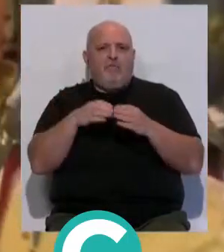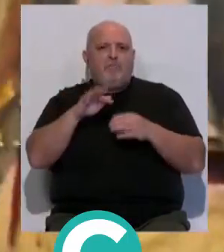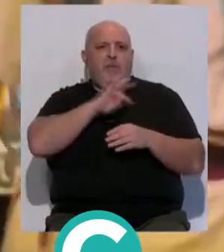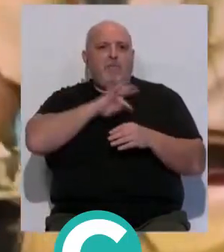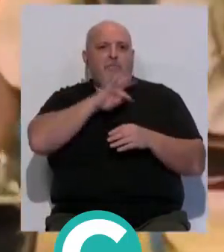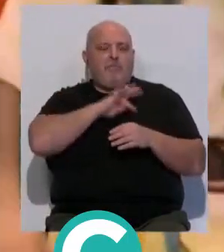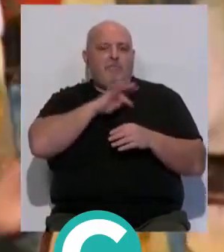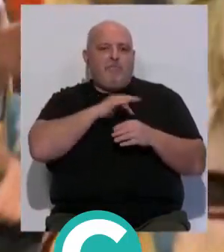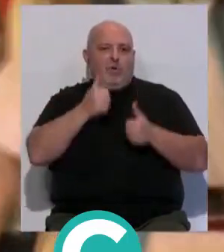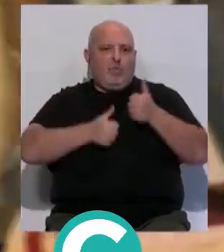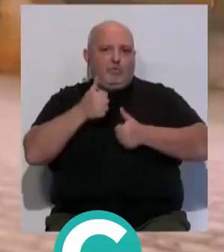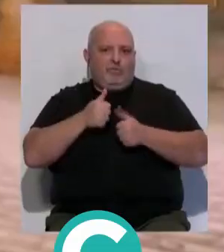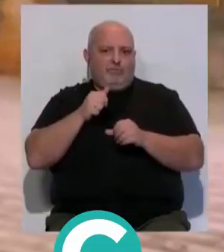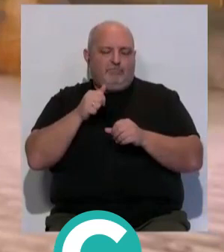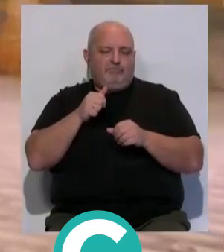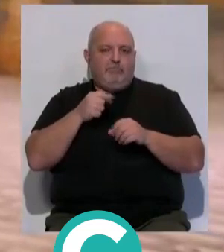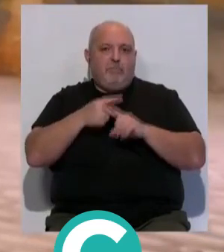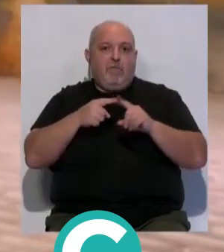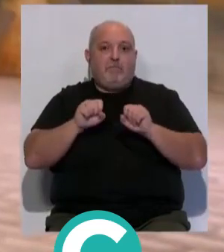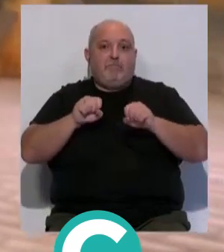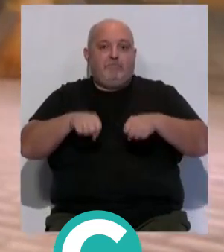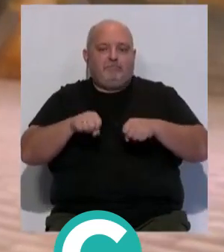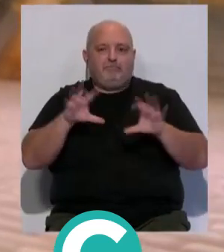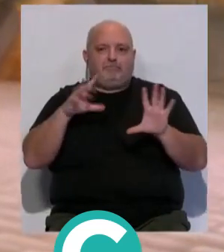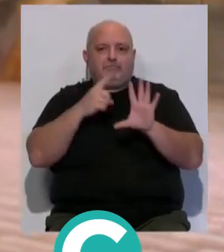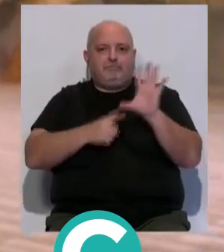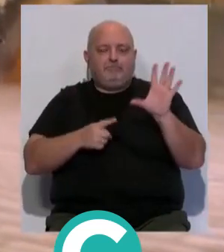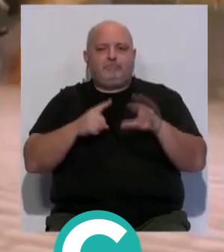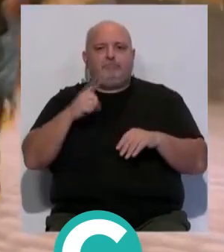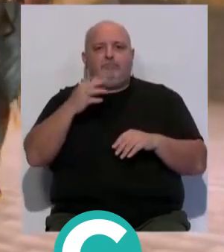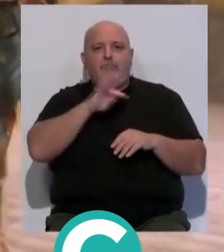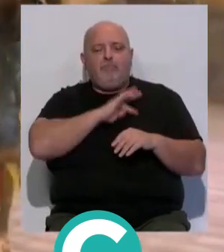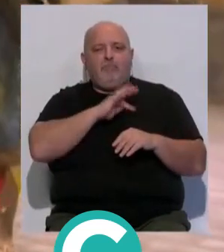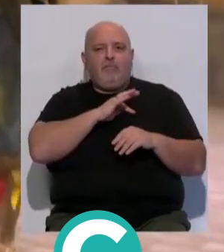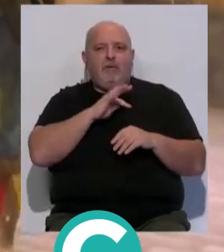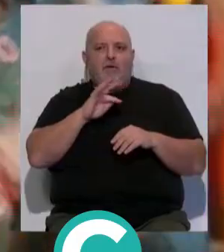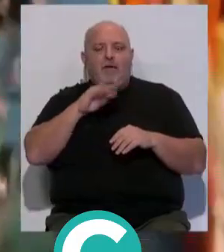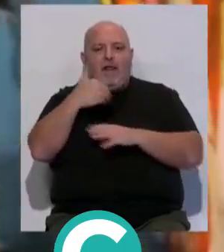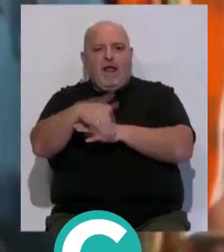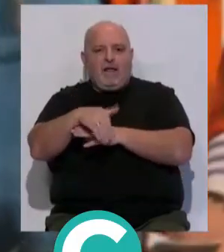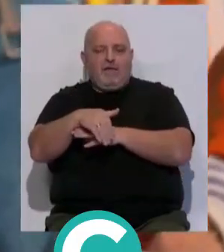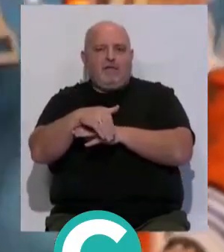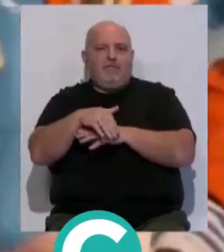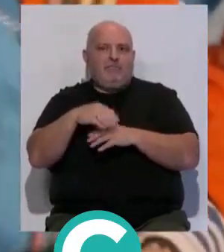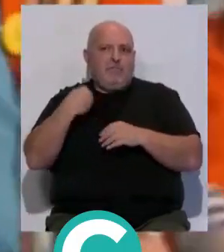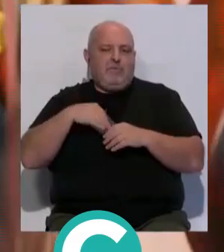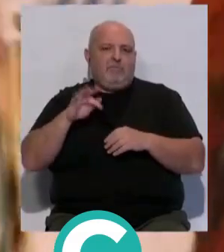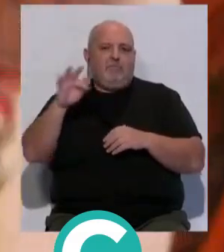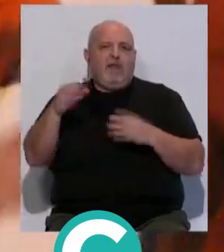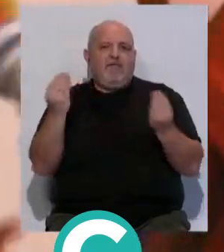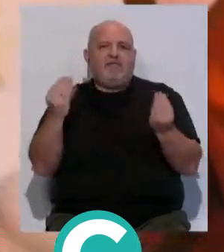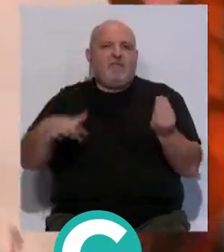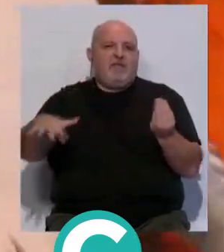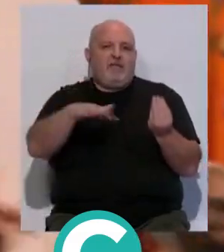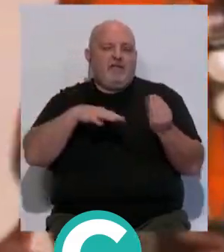premiadas en el concurso. Media hora más tarde, a las 10 y media, los primeros premios tomaron la calle e hicieron lo propio en el barrio de La